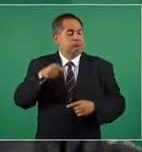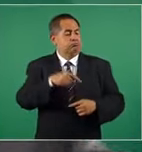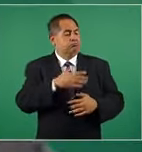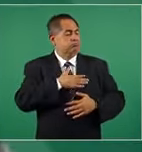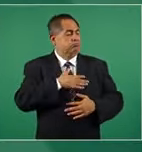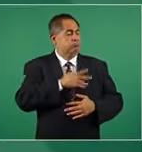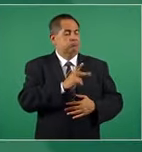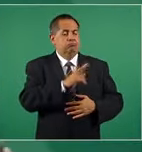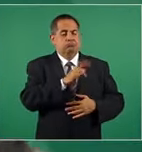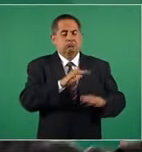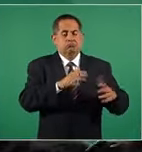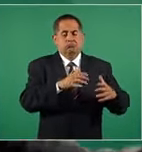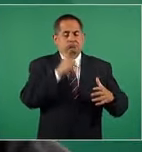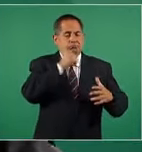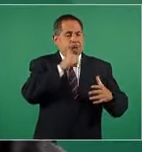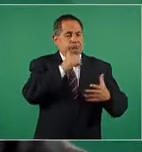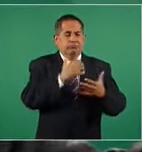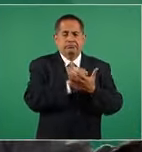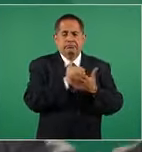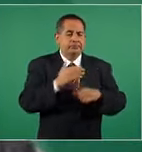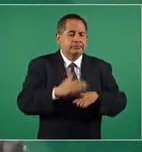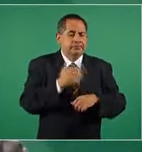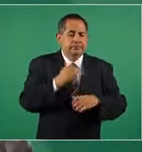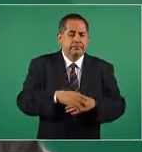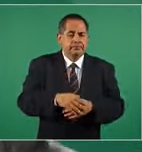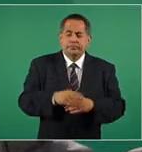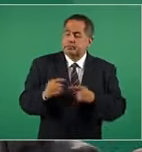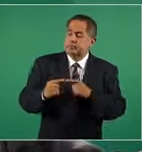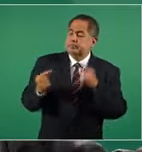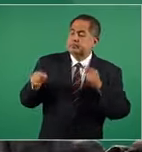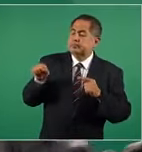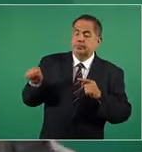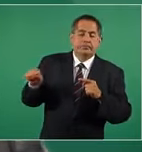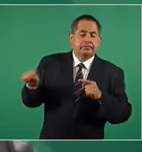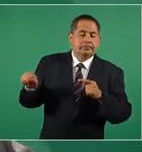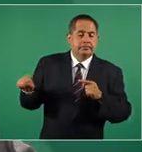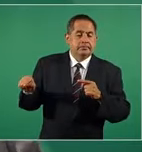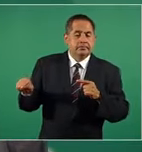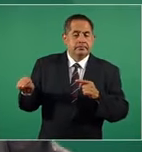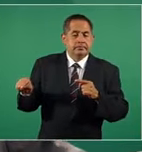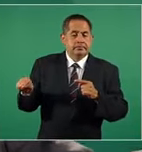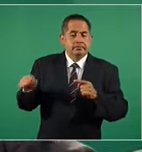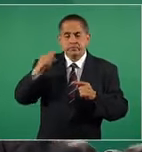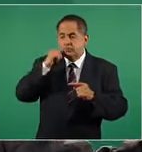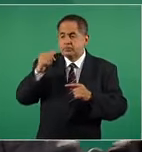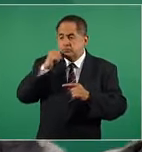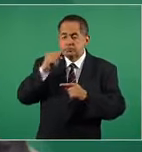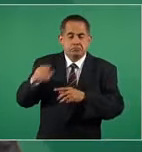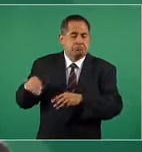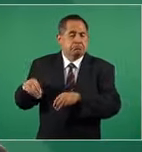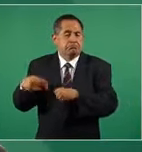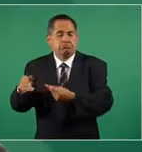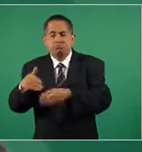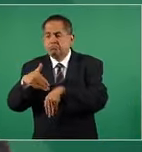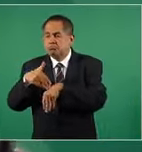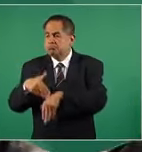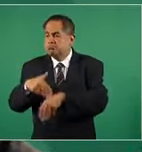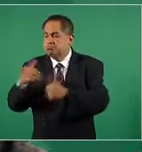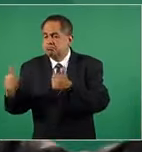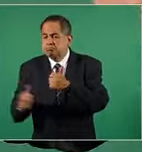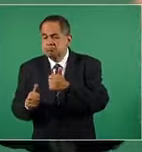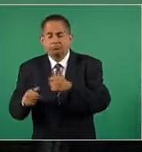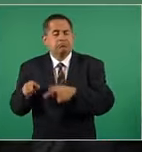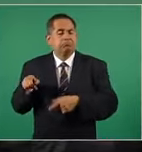la oposición de derecha era entreguista y